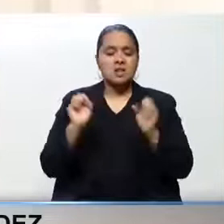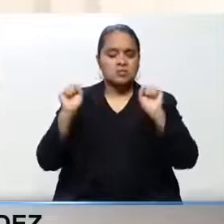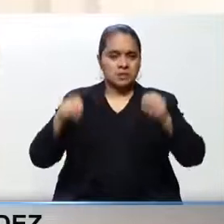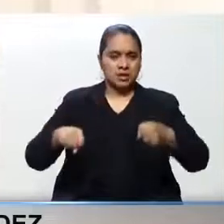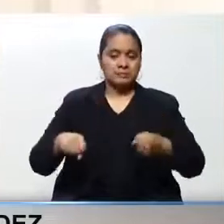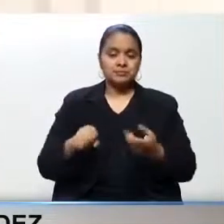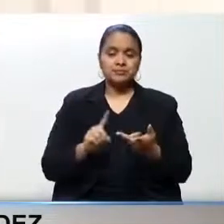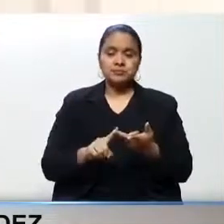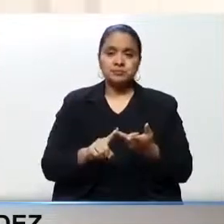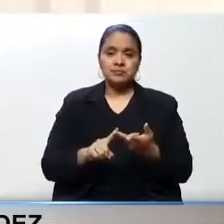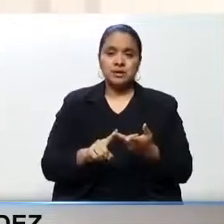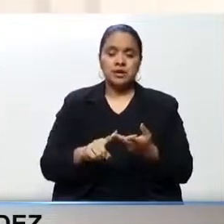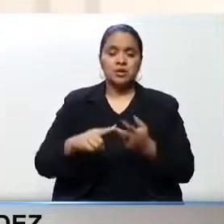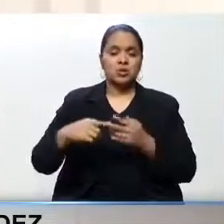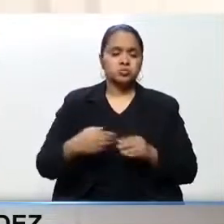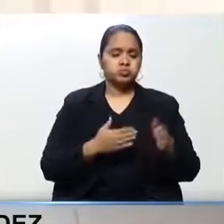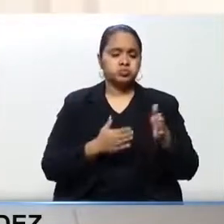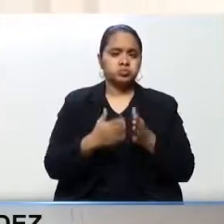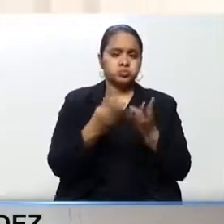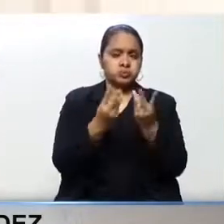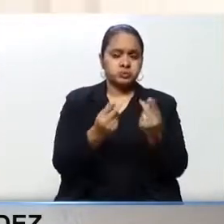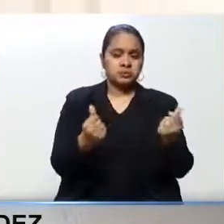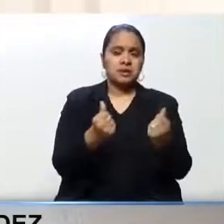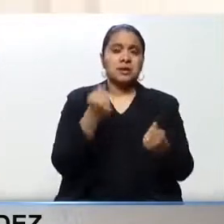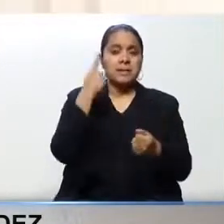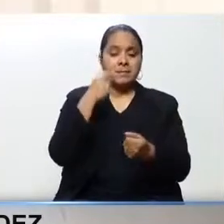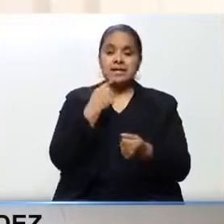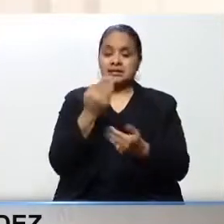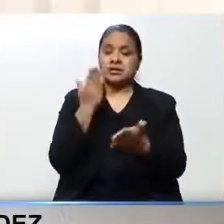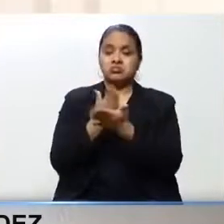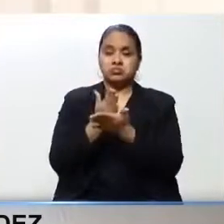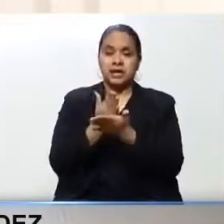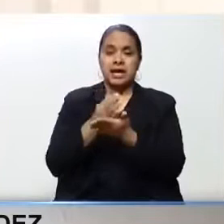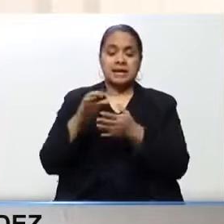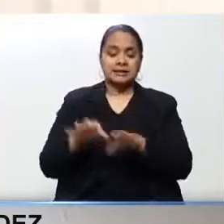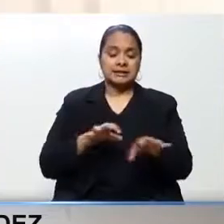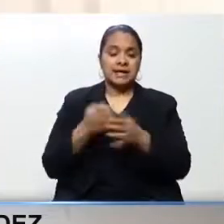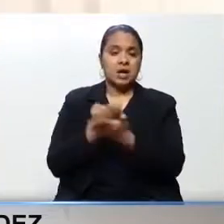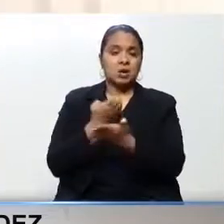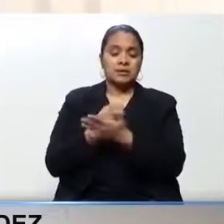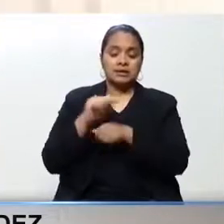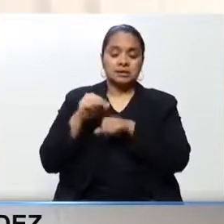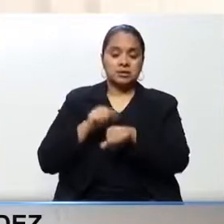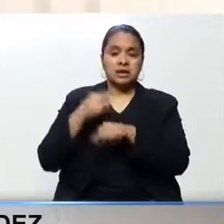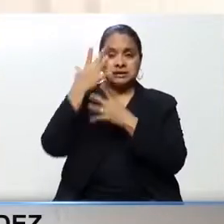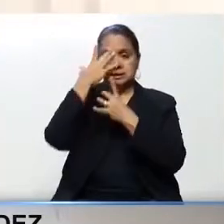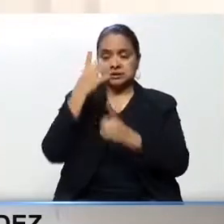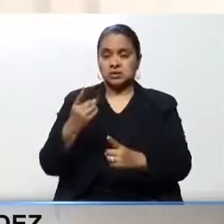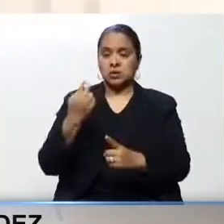en una ruta más rápida para la reactivación de la economía nacional, hemos tomado